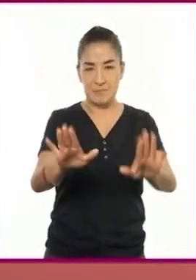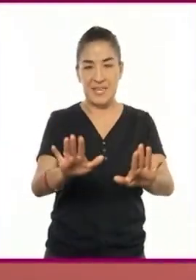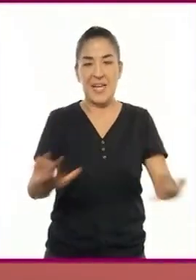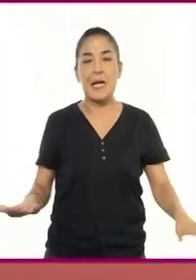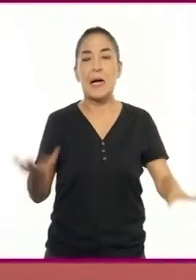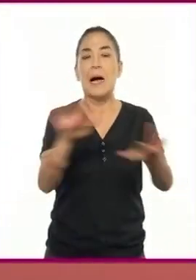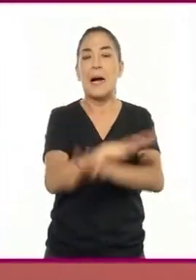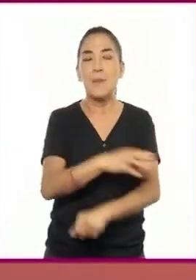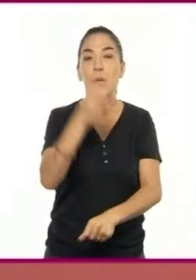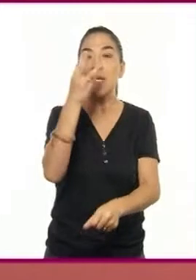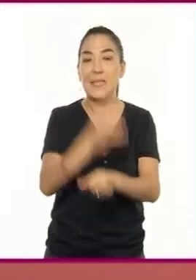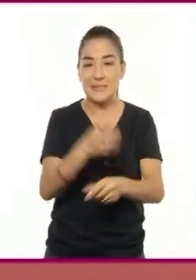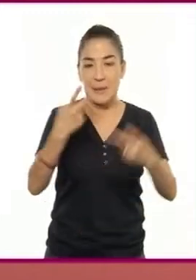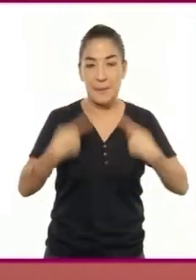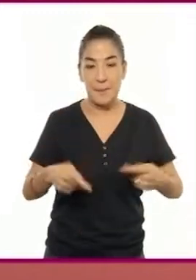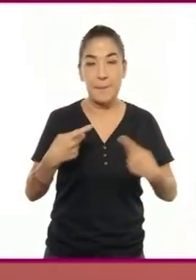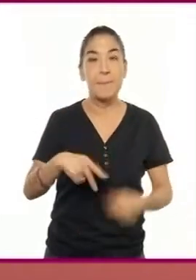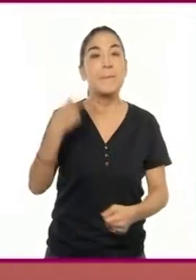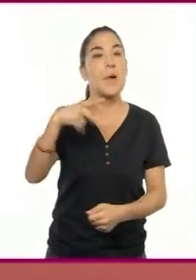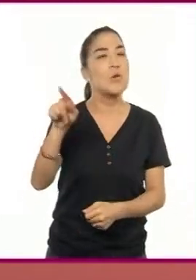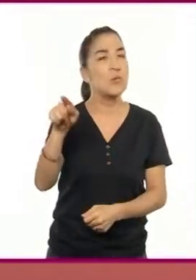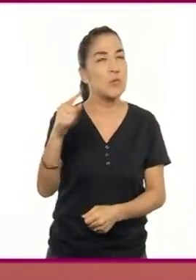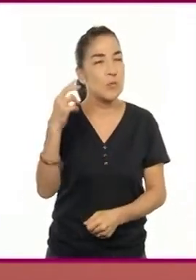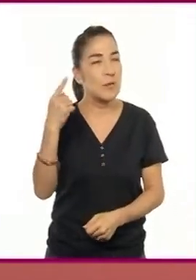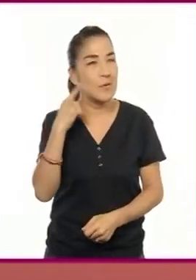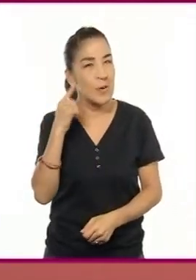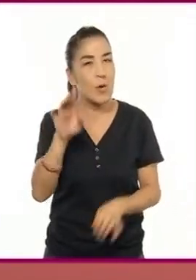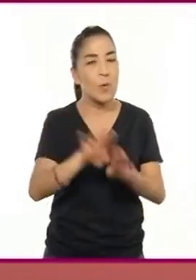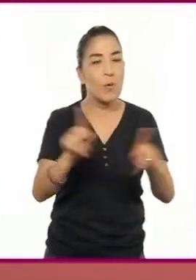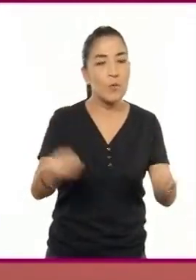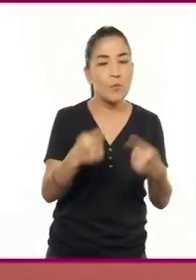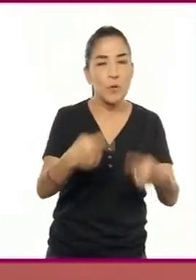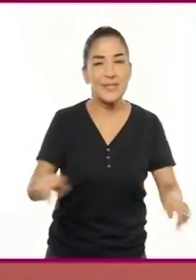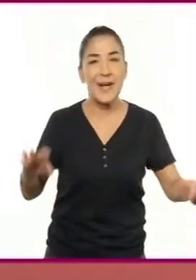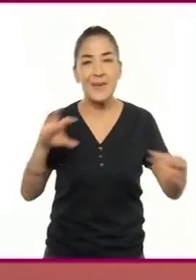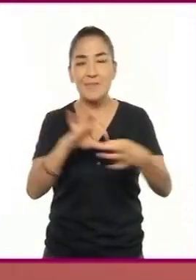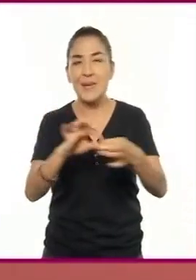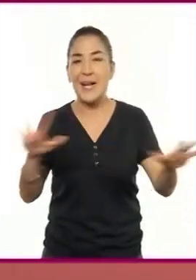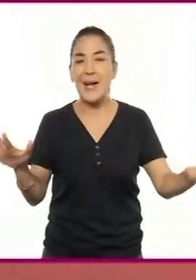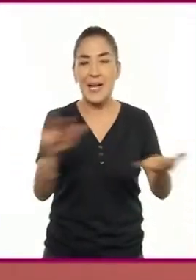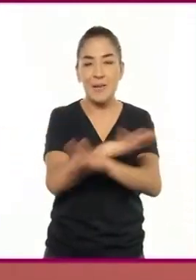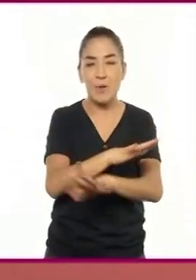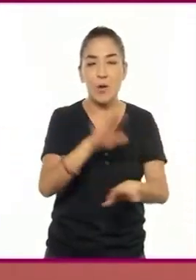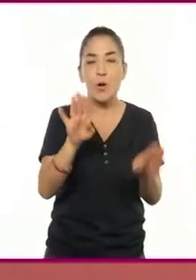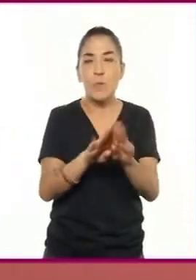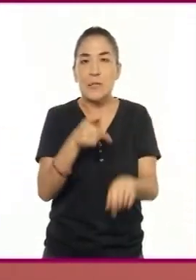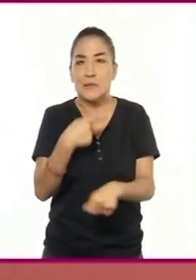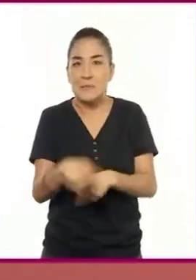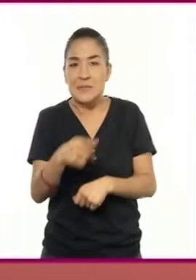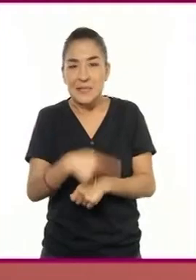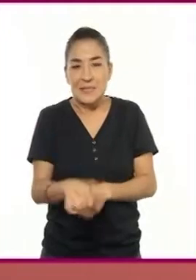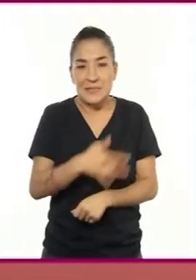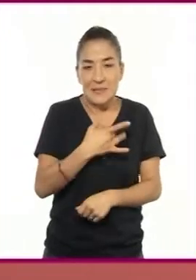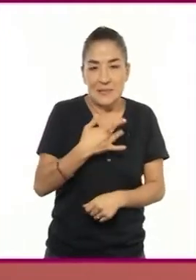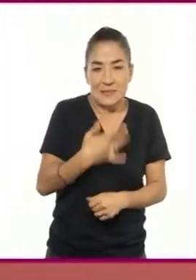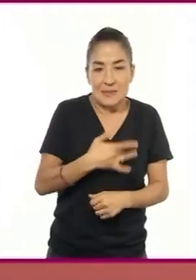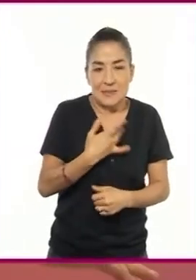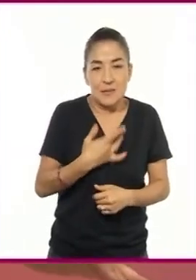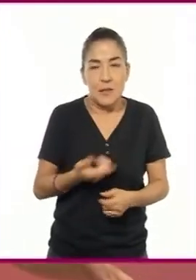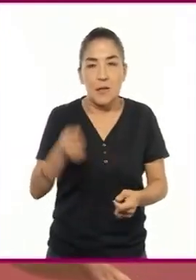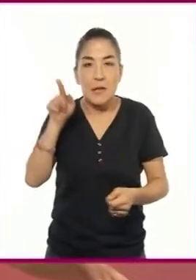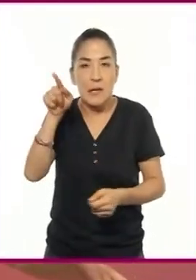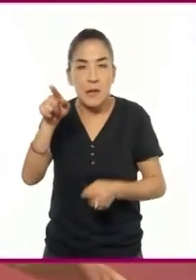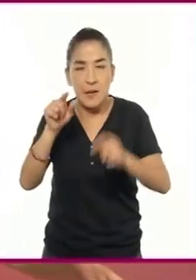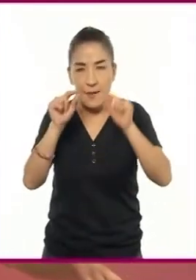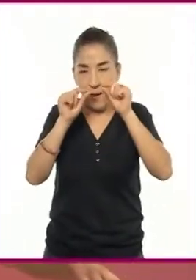tercera persona, pero nota cómo la música y el sonido generan una sensación de peligro. Él abrió